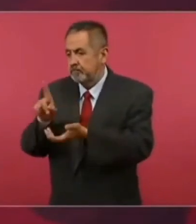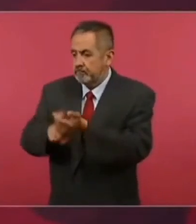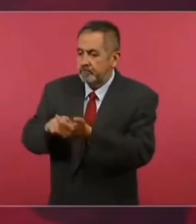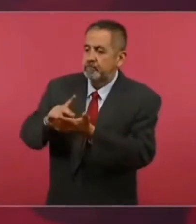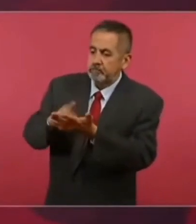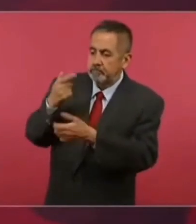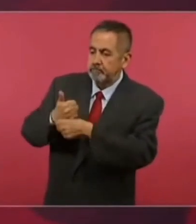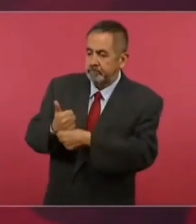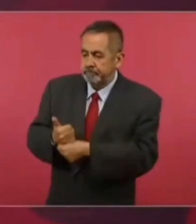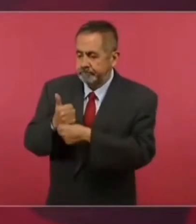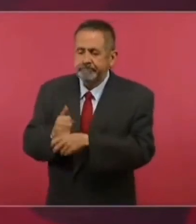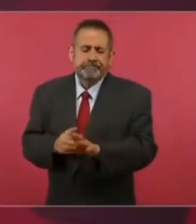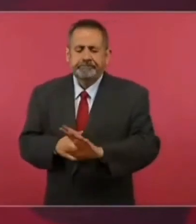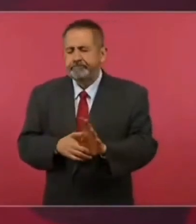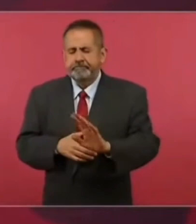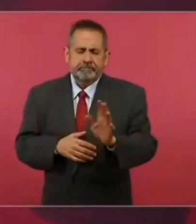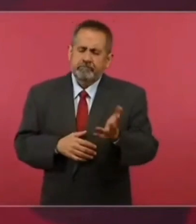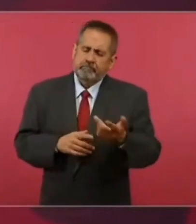contrario.